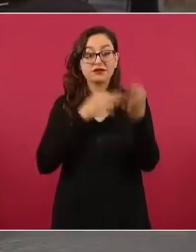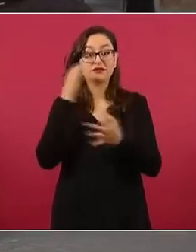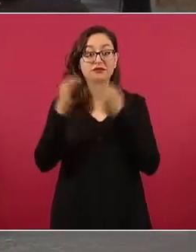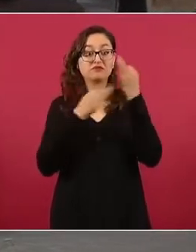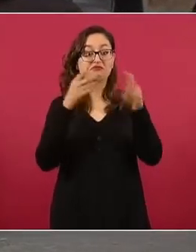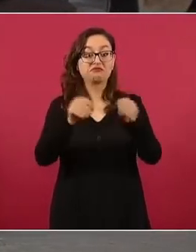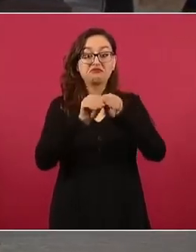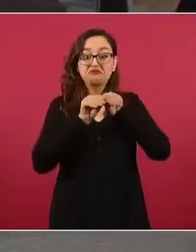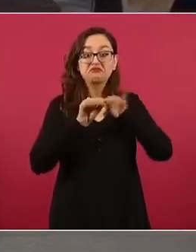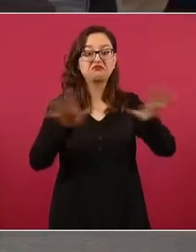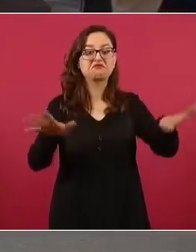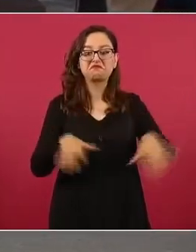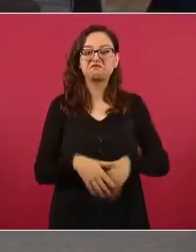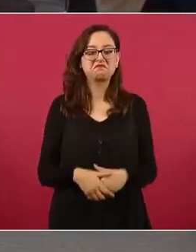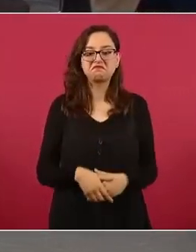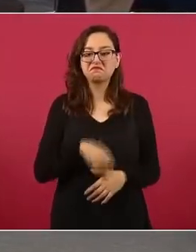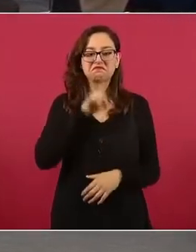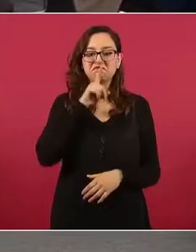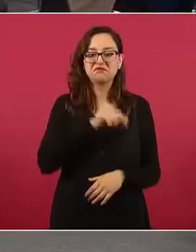difundiera